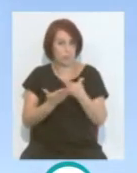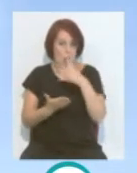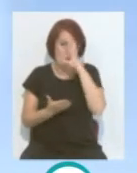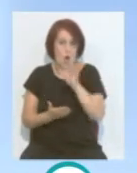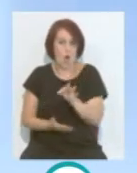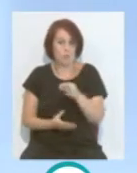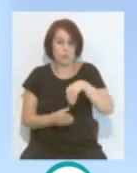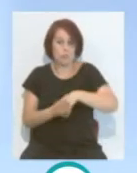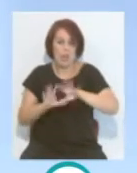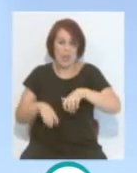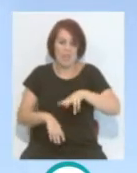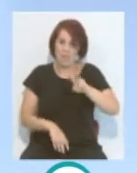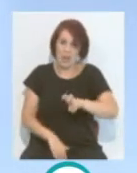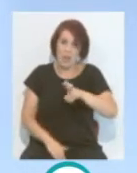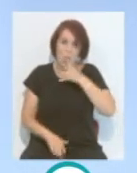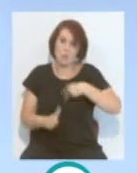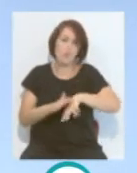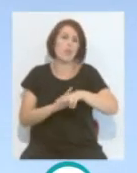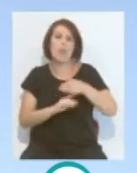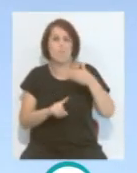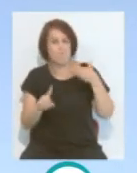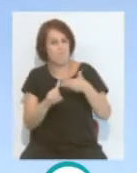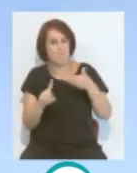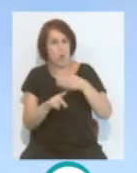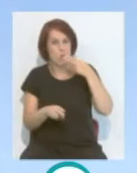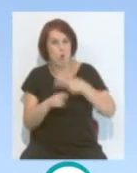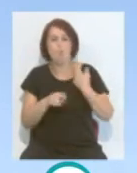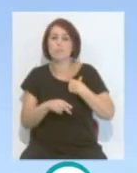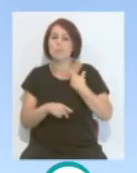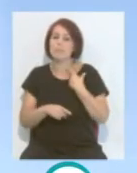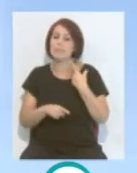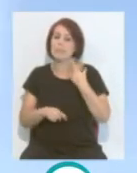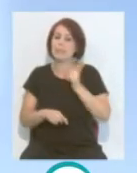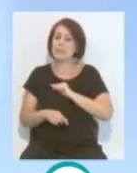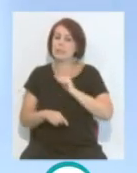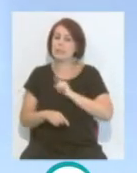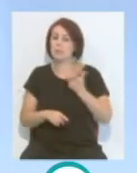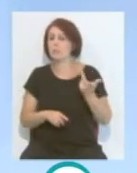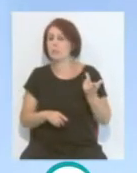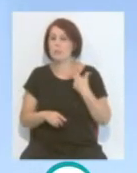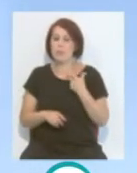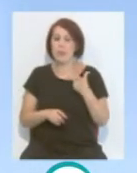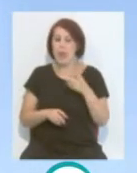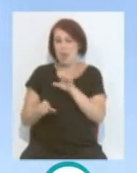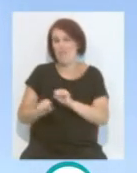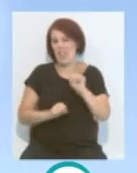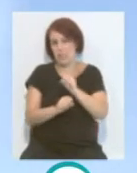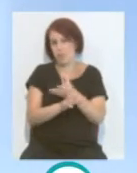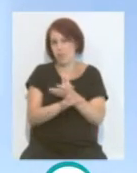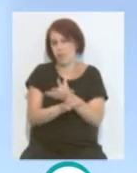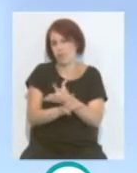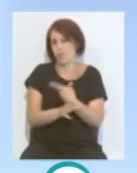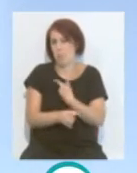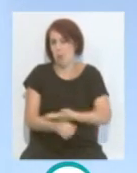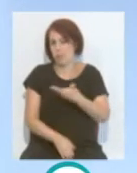puede ser válido en el que hay de Cervera, porque es un futbolista muy contundente, con un sentido de la defensa del juego defensivo, por llamarlo así, bastante